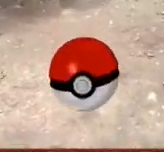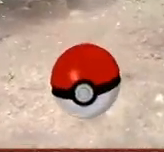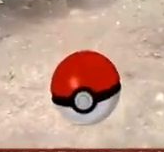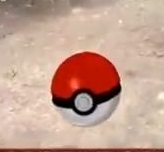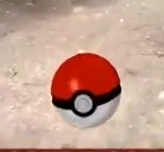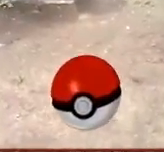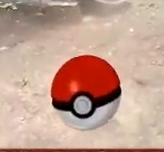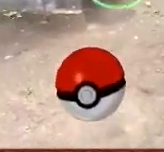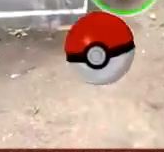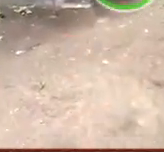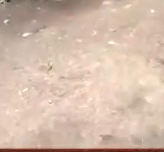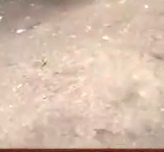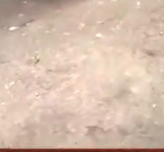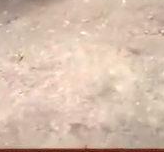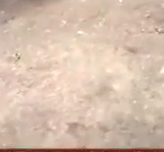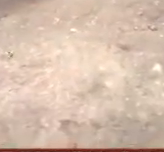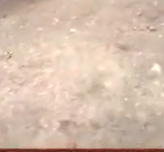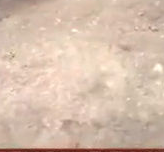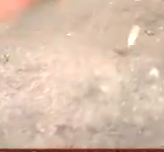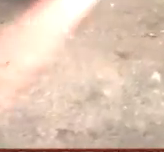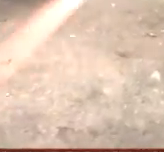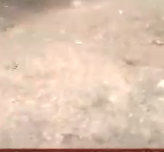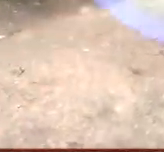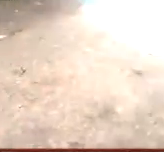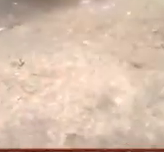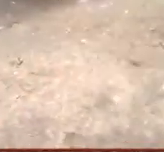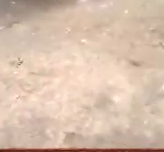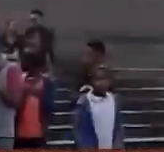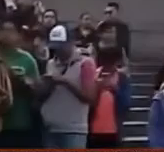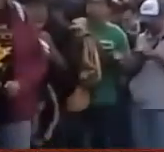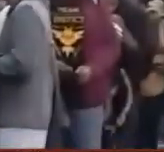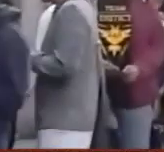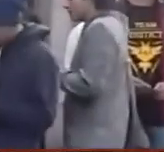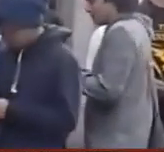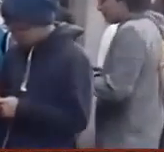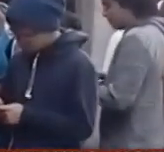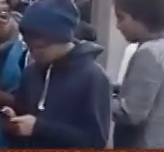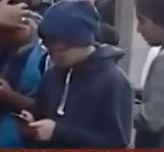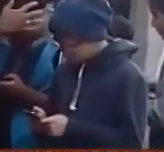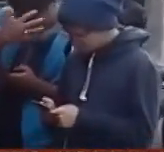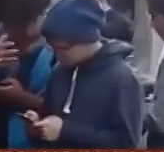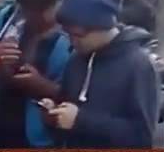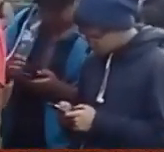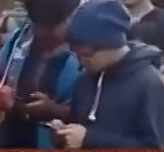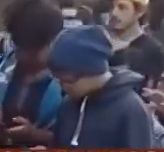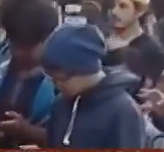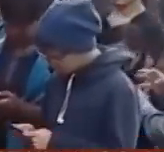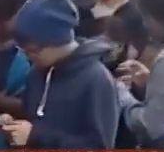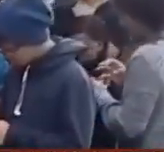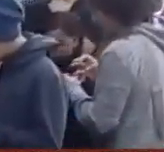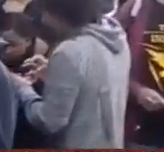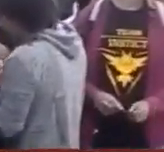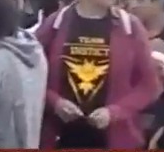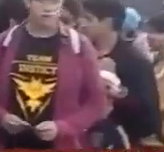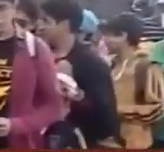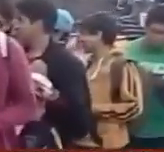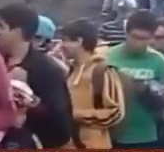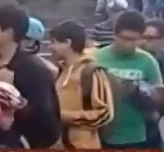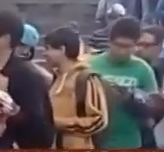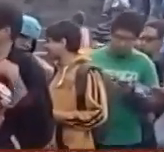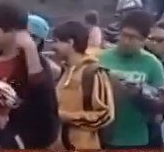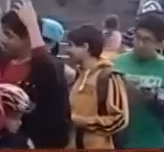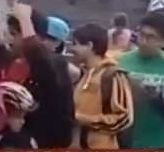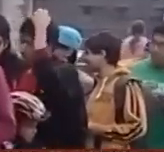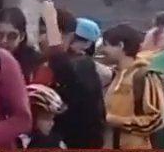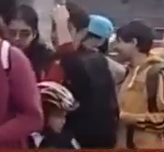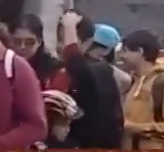fue otro de los atractivos que pudieron disfrutar en este evento. Y esta música es hecha a base de beats que provienen de consolas de videojuegos, algo